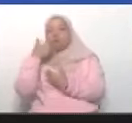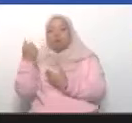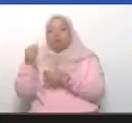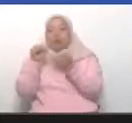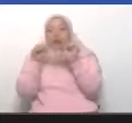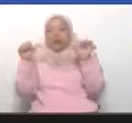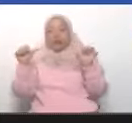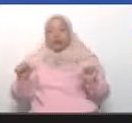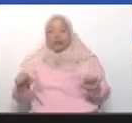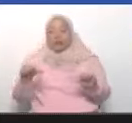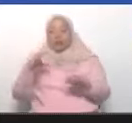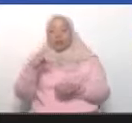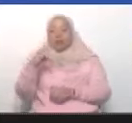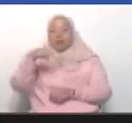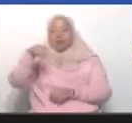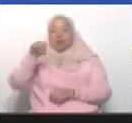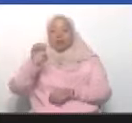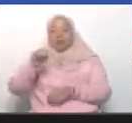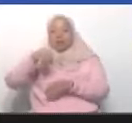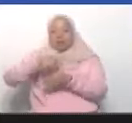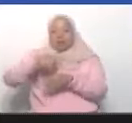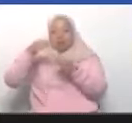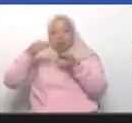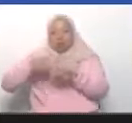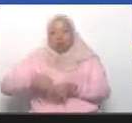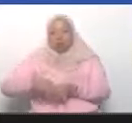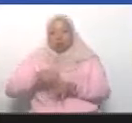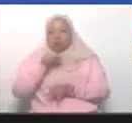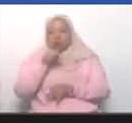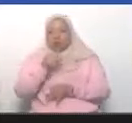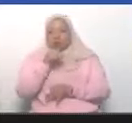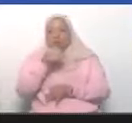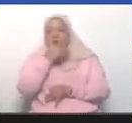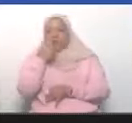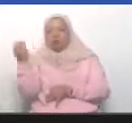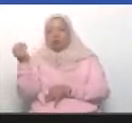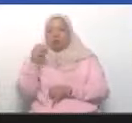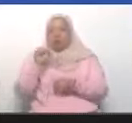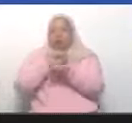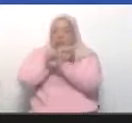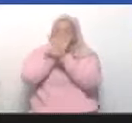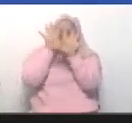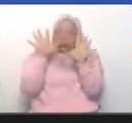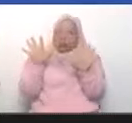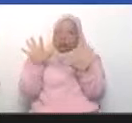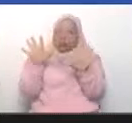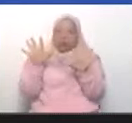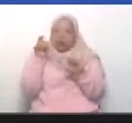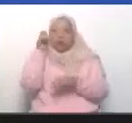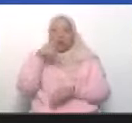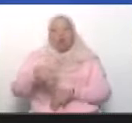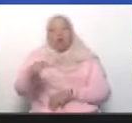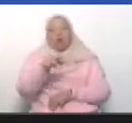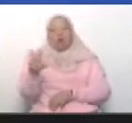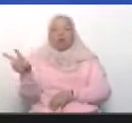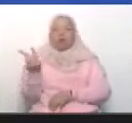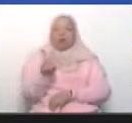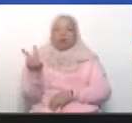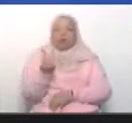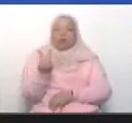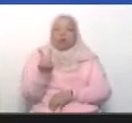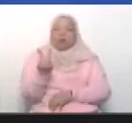sistema electoral, con la mayor seguridad, con la mayor transparencia, a que el pueblo de Venezuela